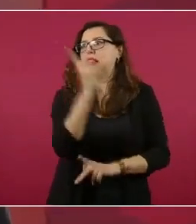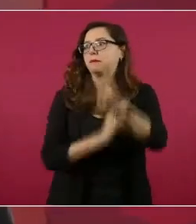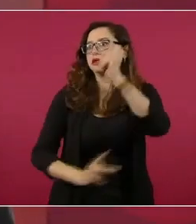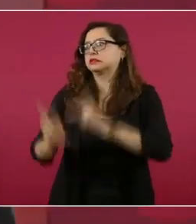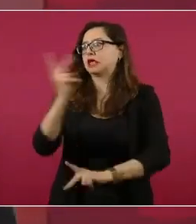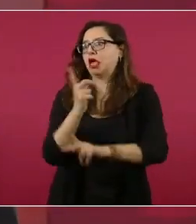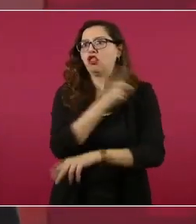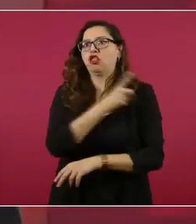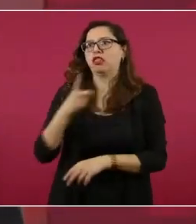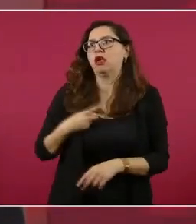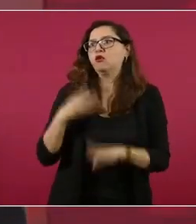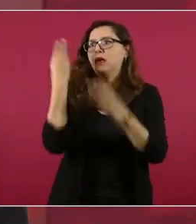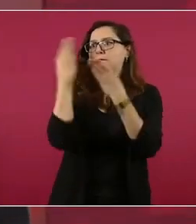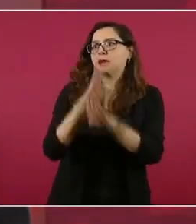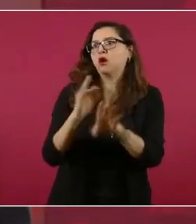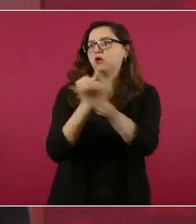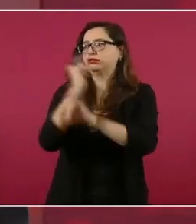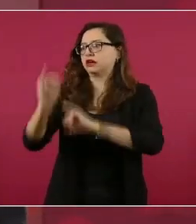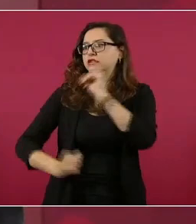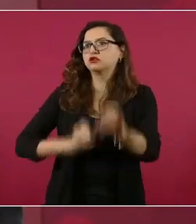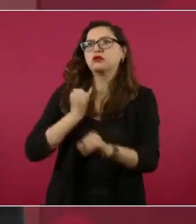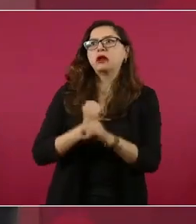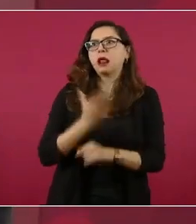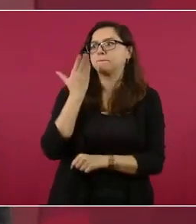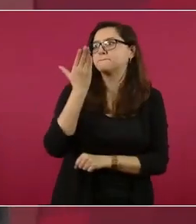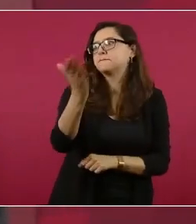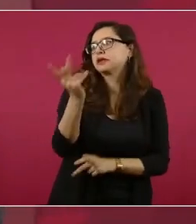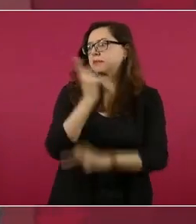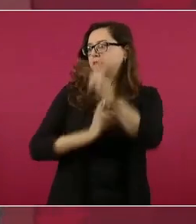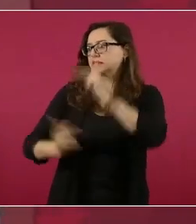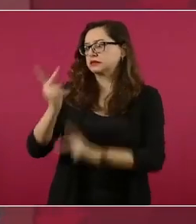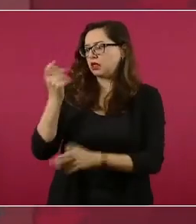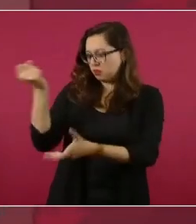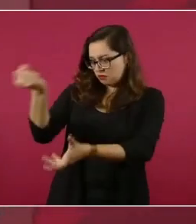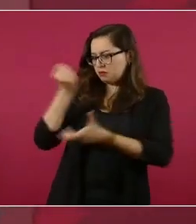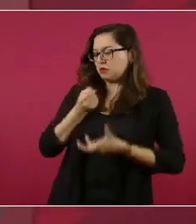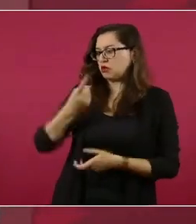para poder salir,